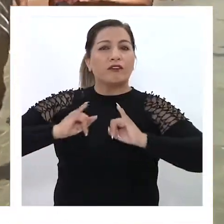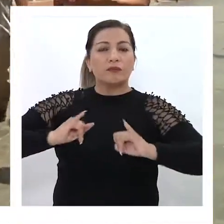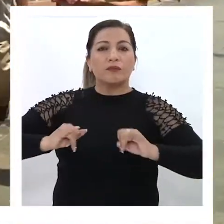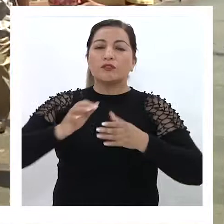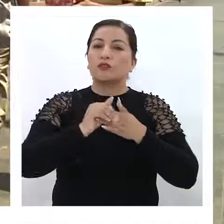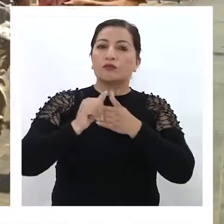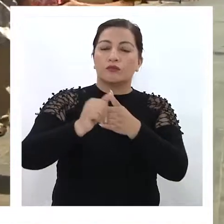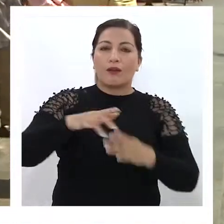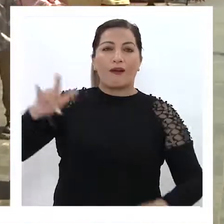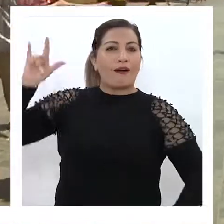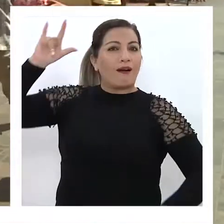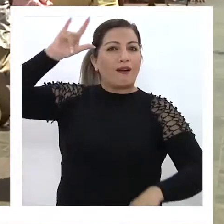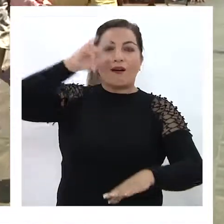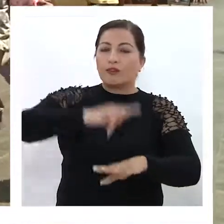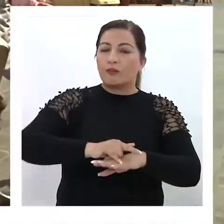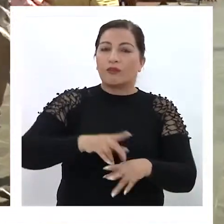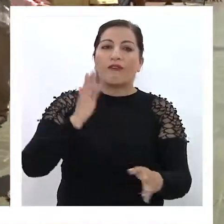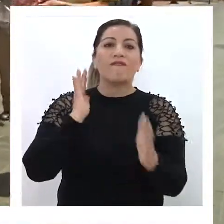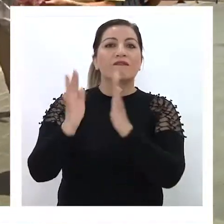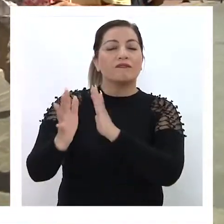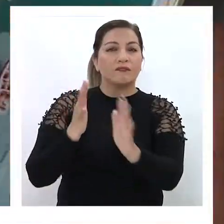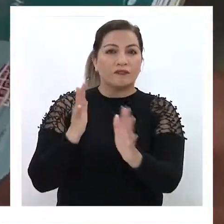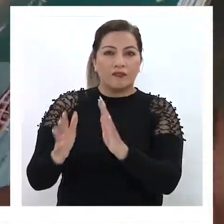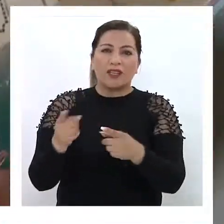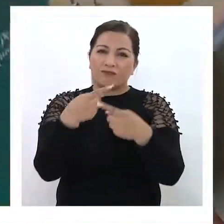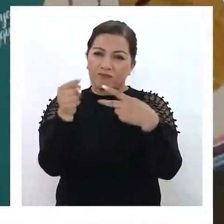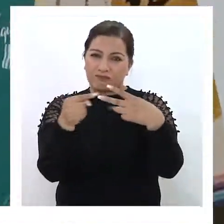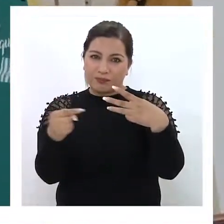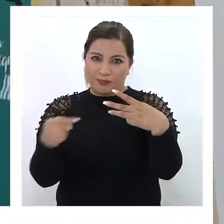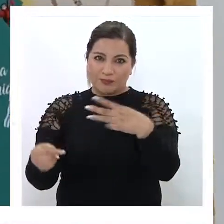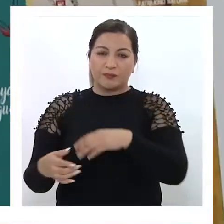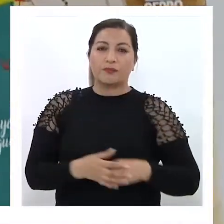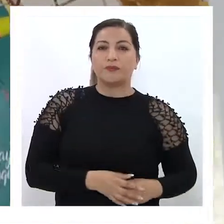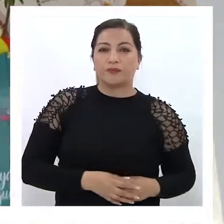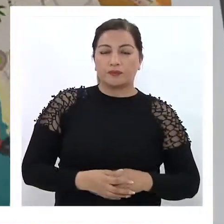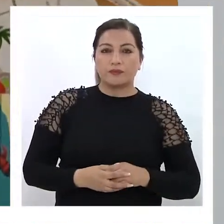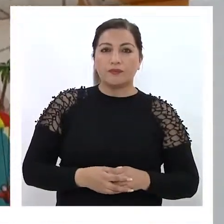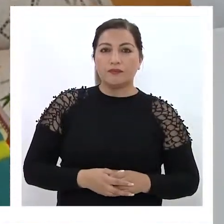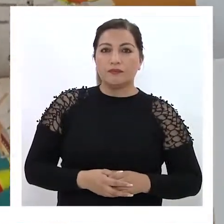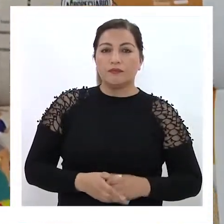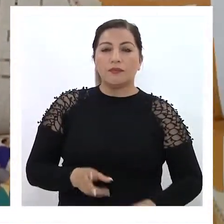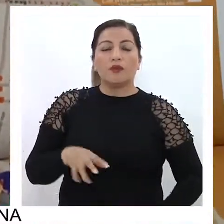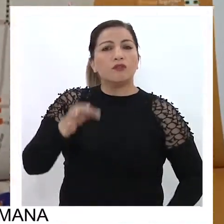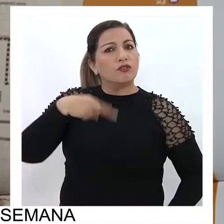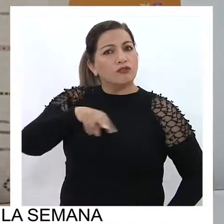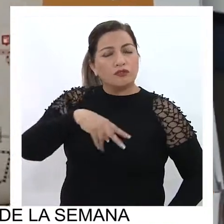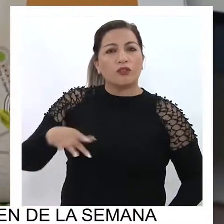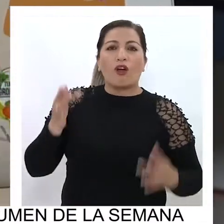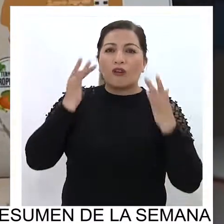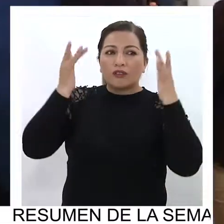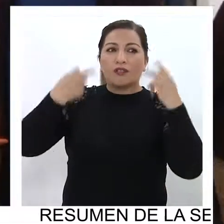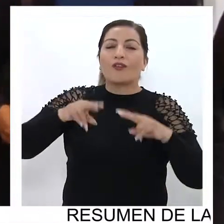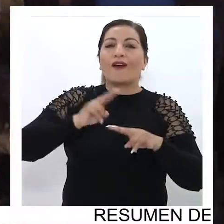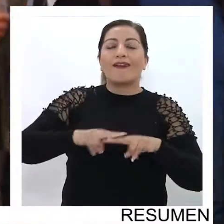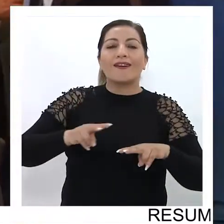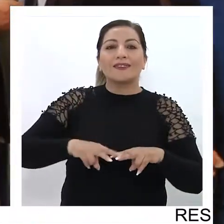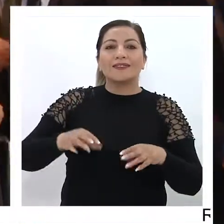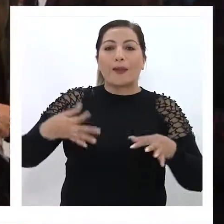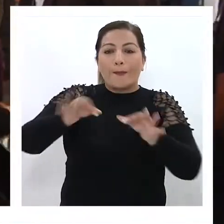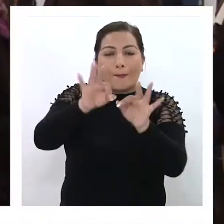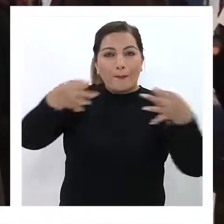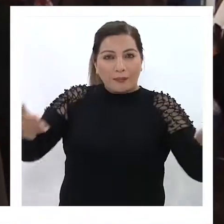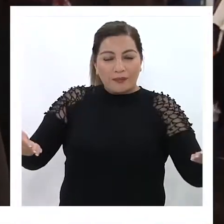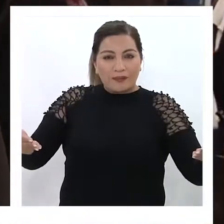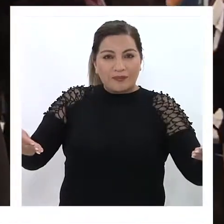turística, aeropuertos y ferias de promoción, entre otros. Sí, estamos bien contentos con la realización de esta guía